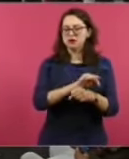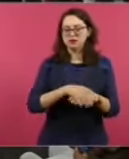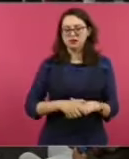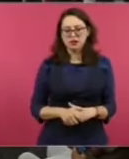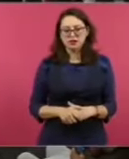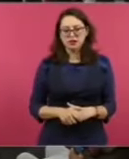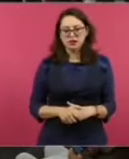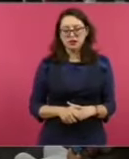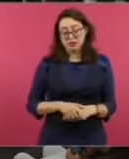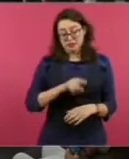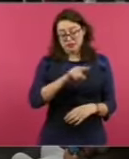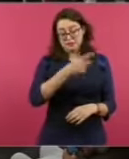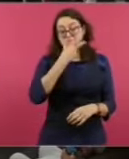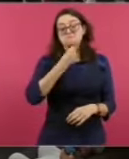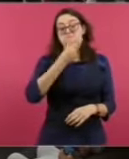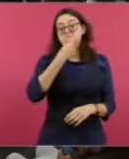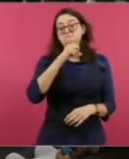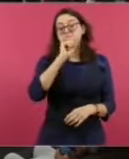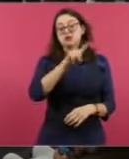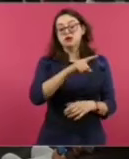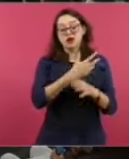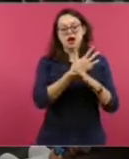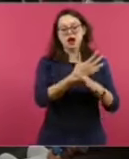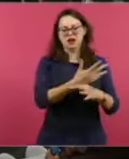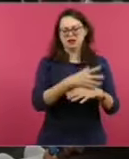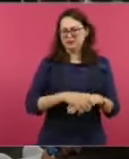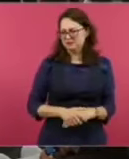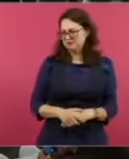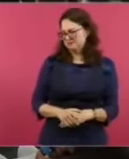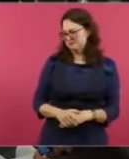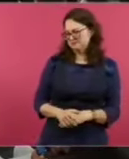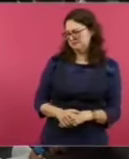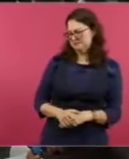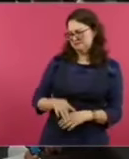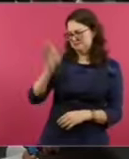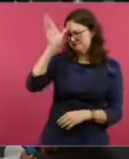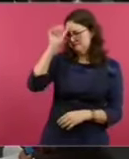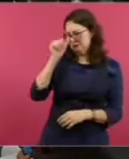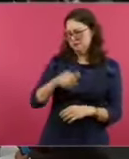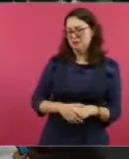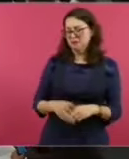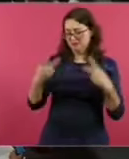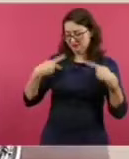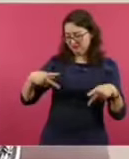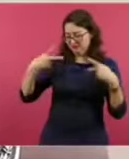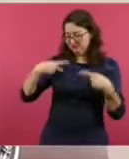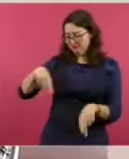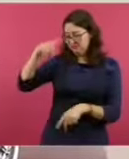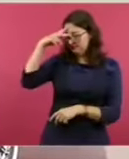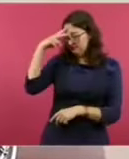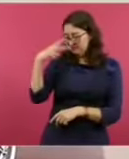No estoy de acuerdo. El mexicano es por lo general ignorante.